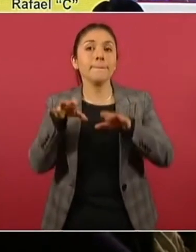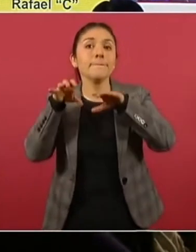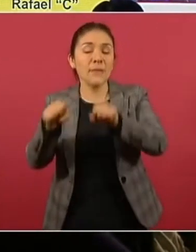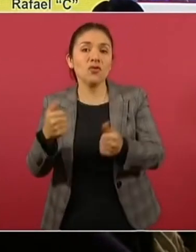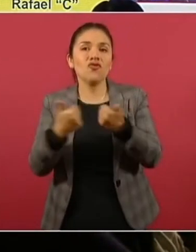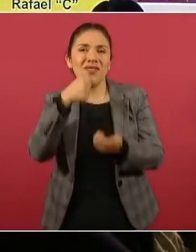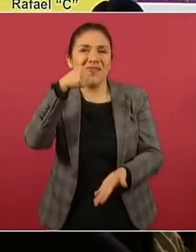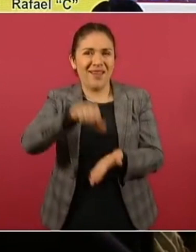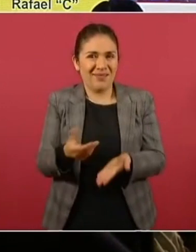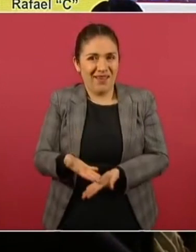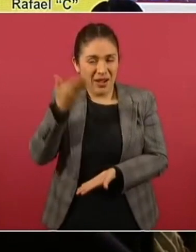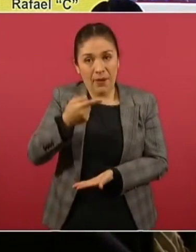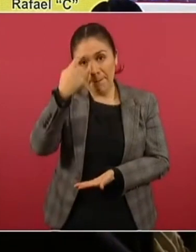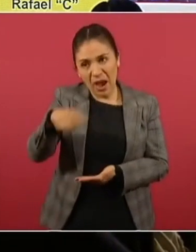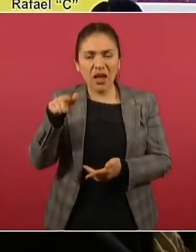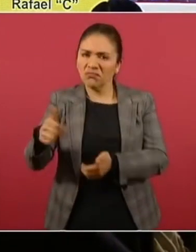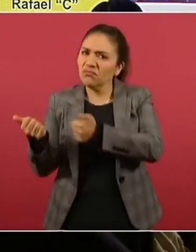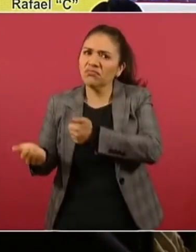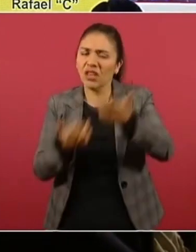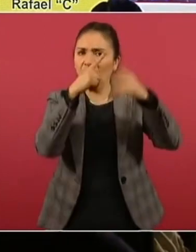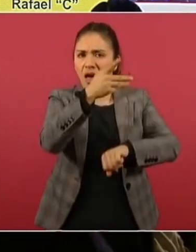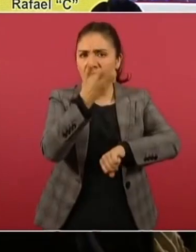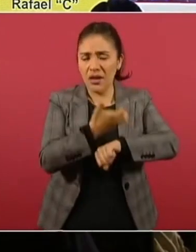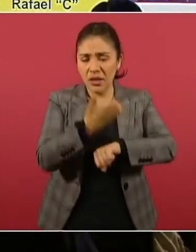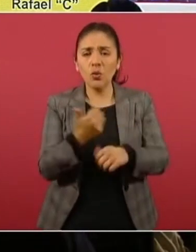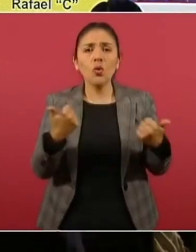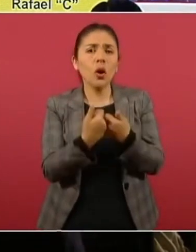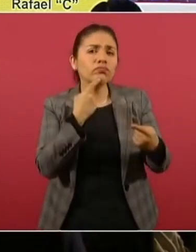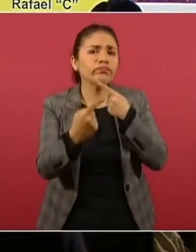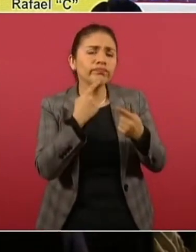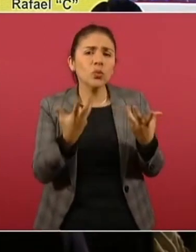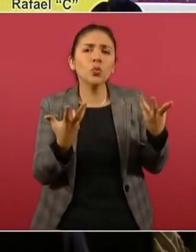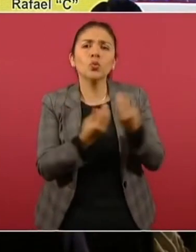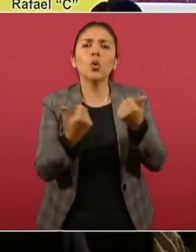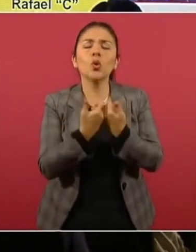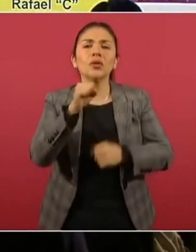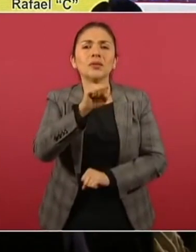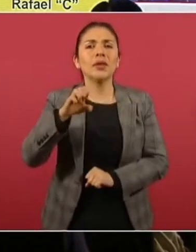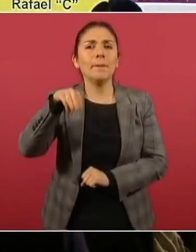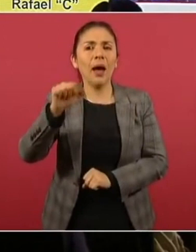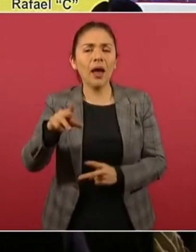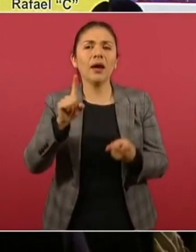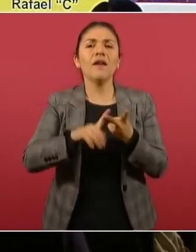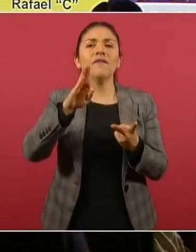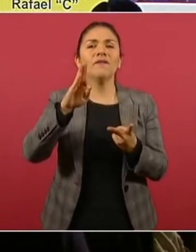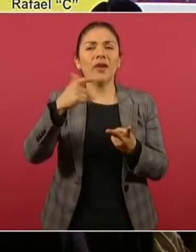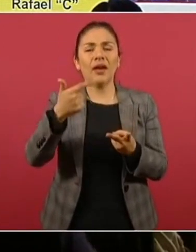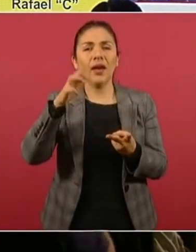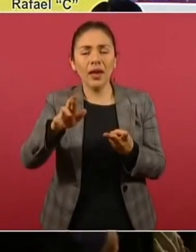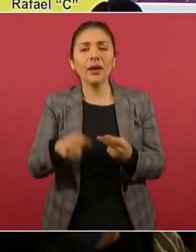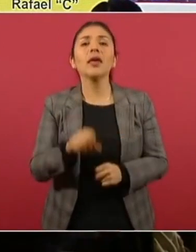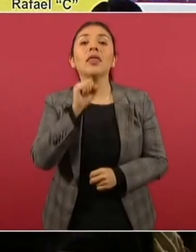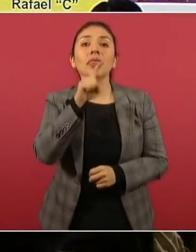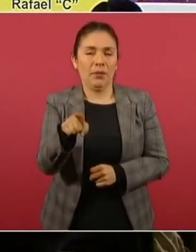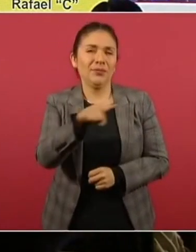orden de aprehensión con fines de extradición en una operación que desarrolló la Secretaría de la Marina con la Fiscalía General y,